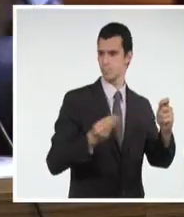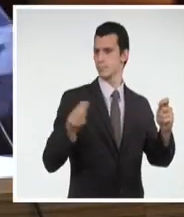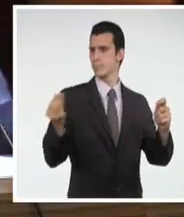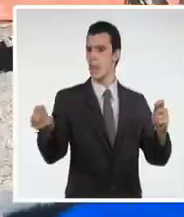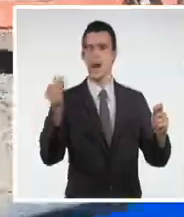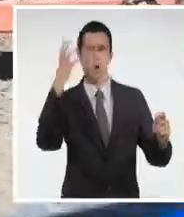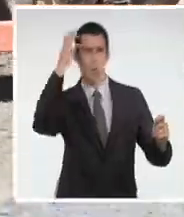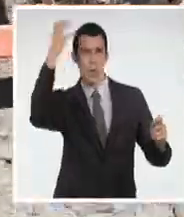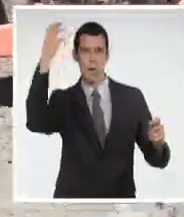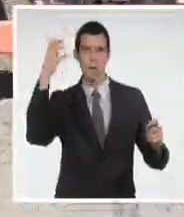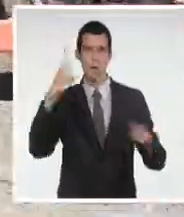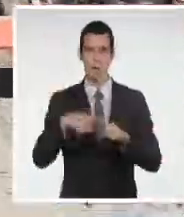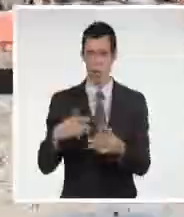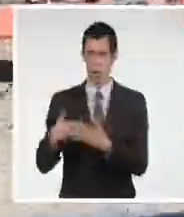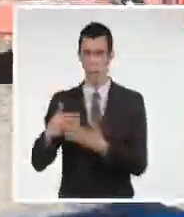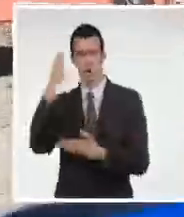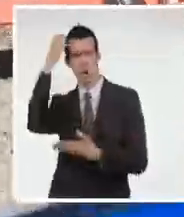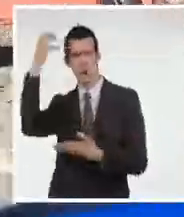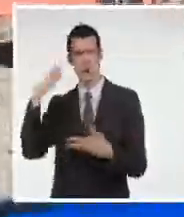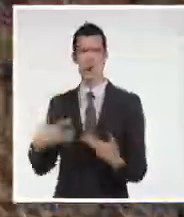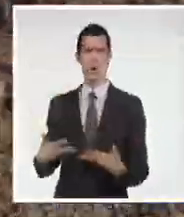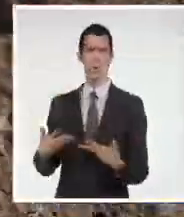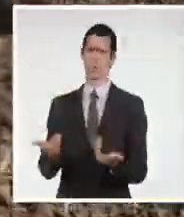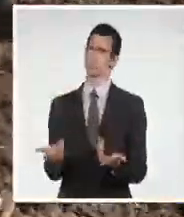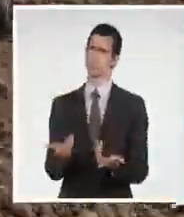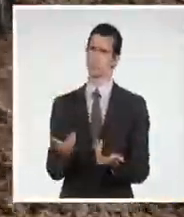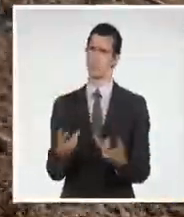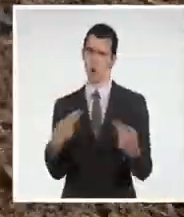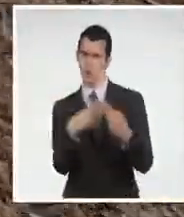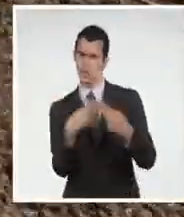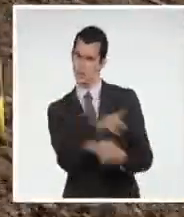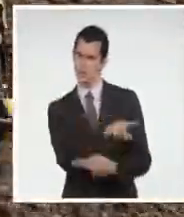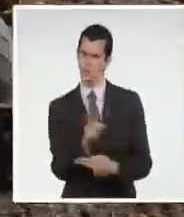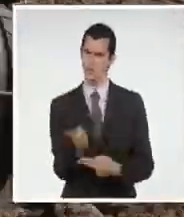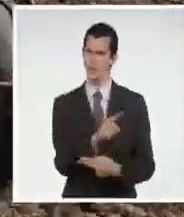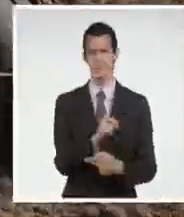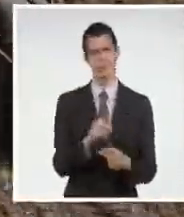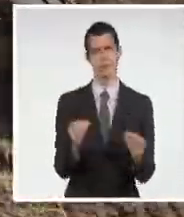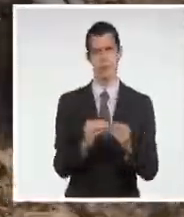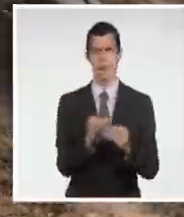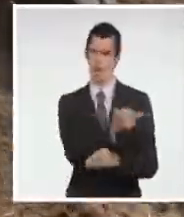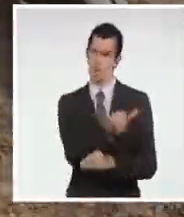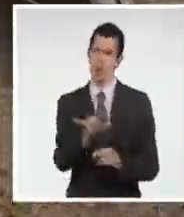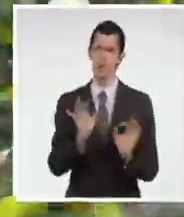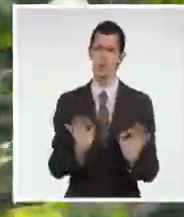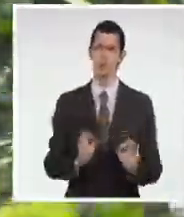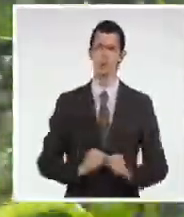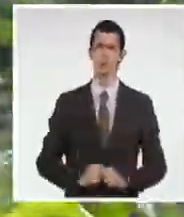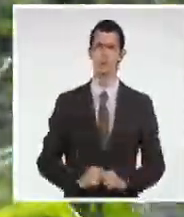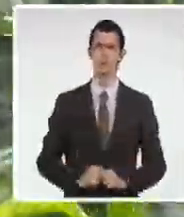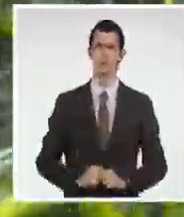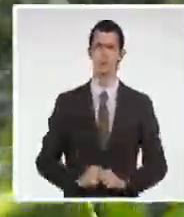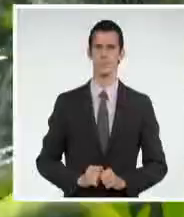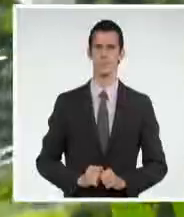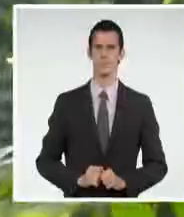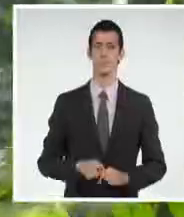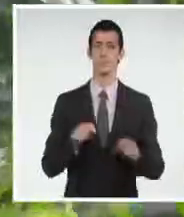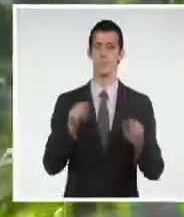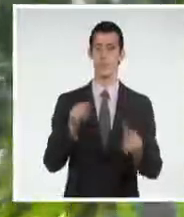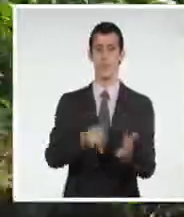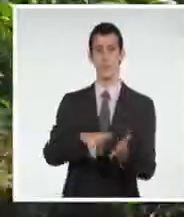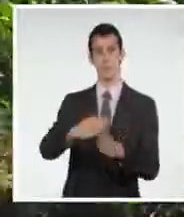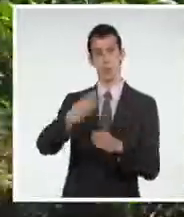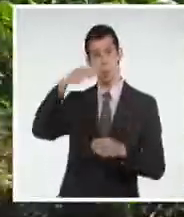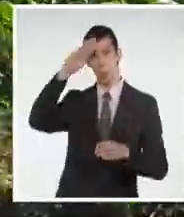quién lo hace mejor. Esta provincia, por ejemplo, supera el plan de siembra de primavera con más de 2.400 hectáreas